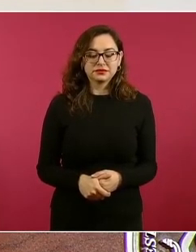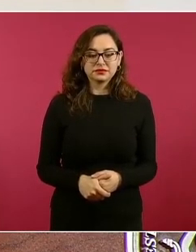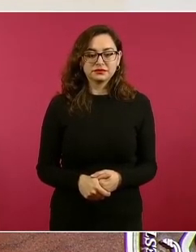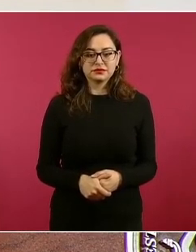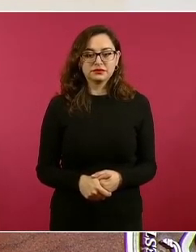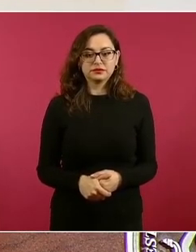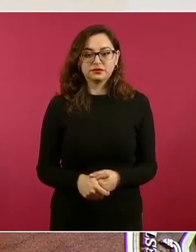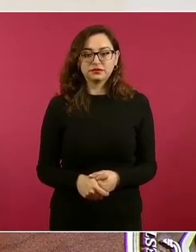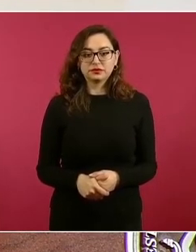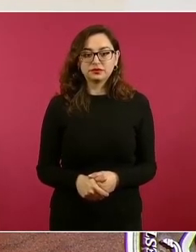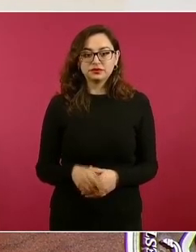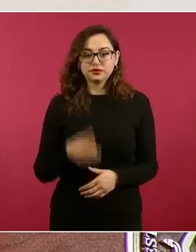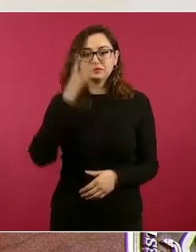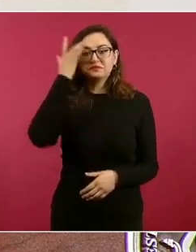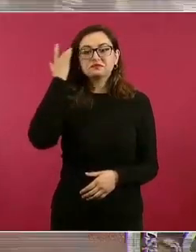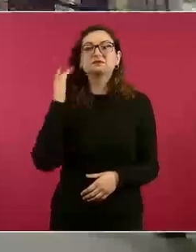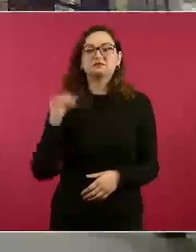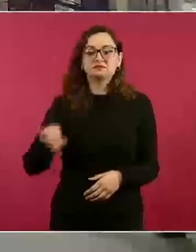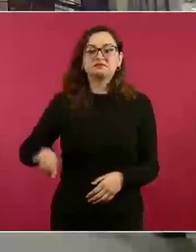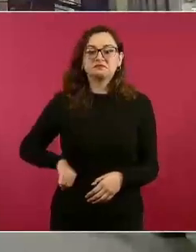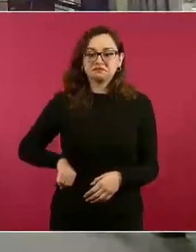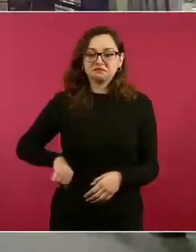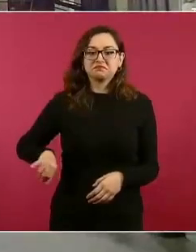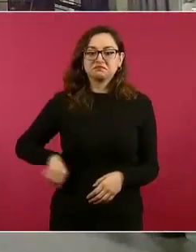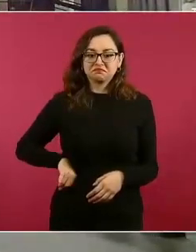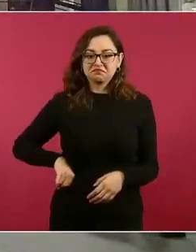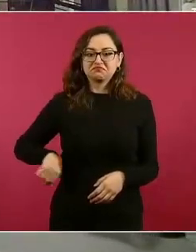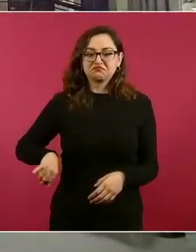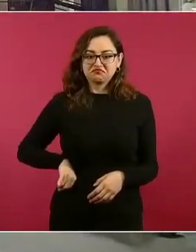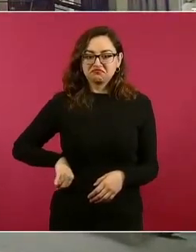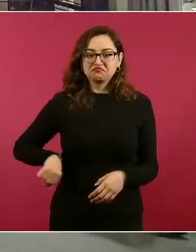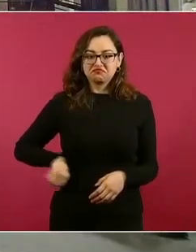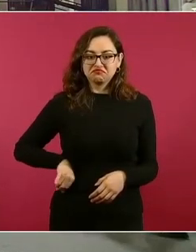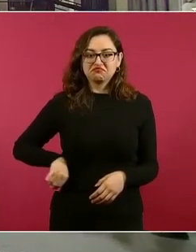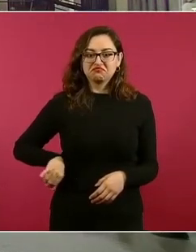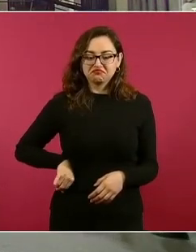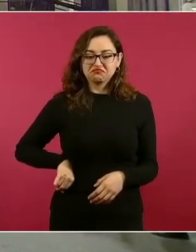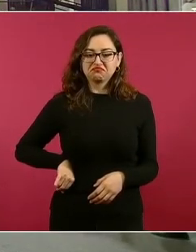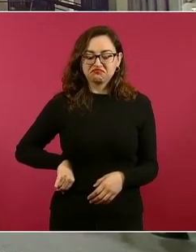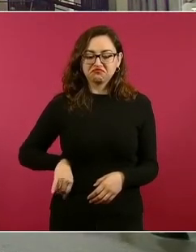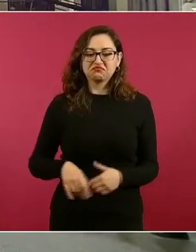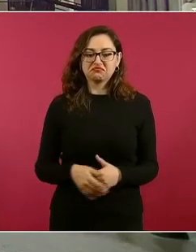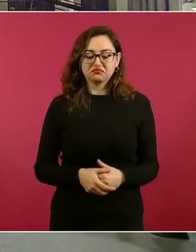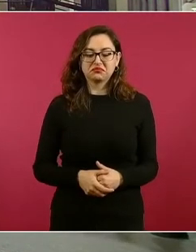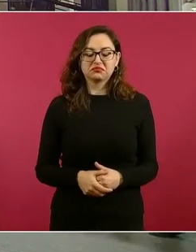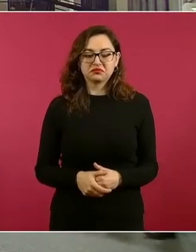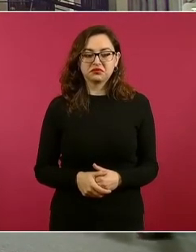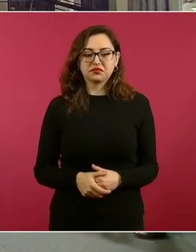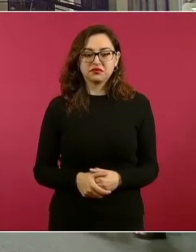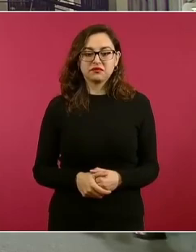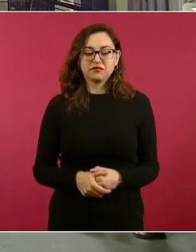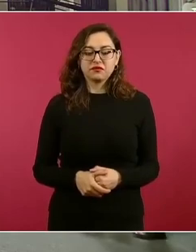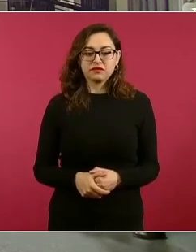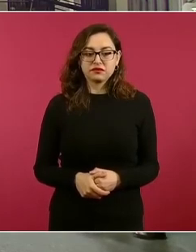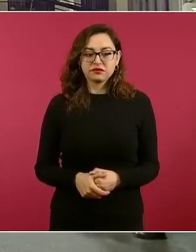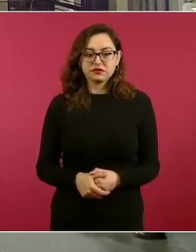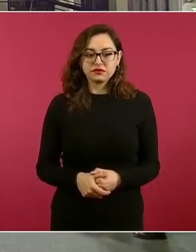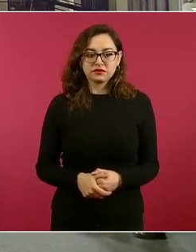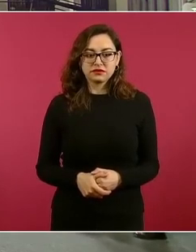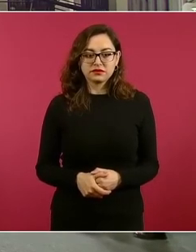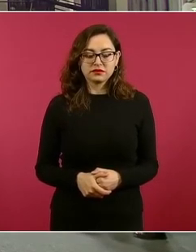Es interesante ahora, estaba yo viendo más que Jesús